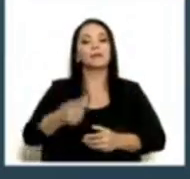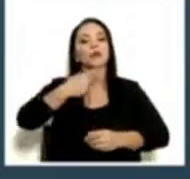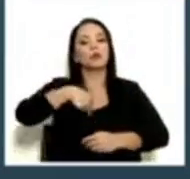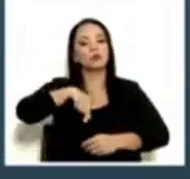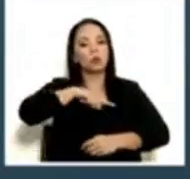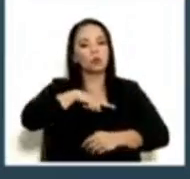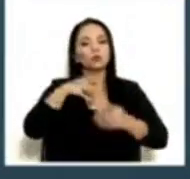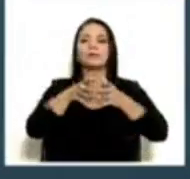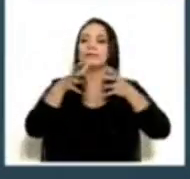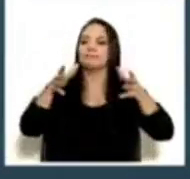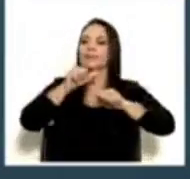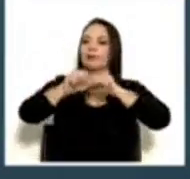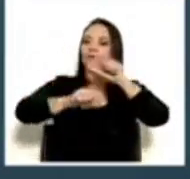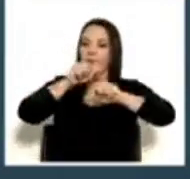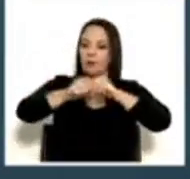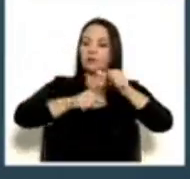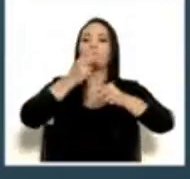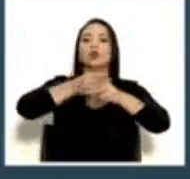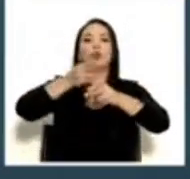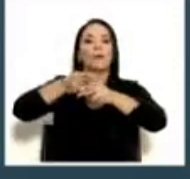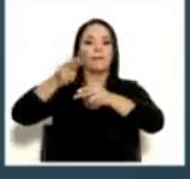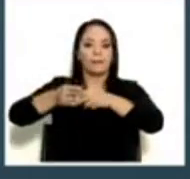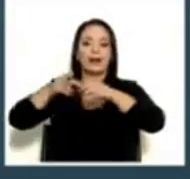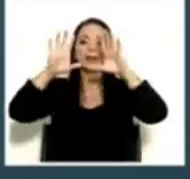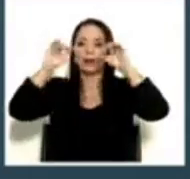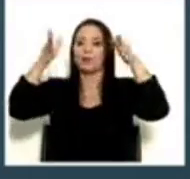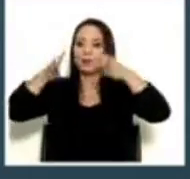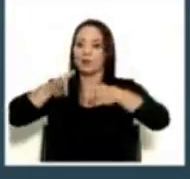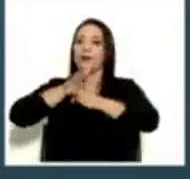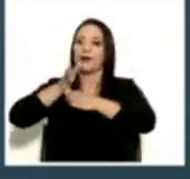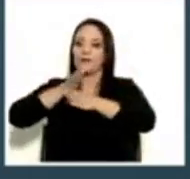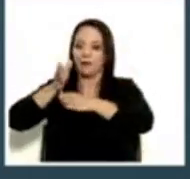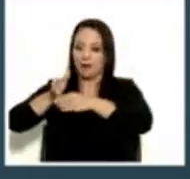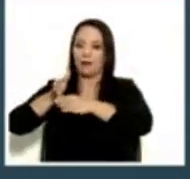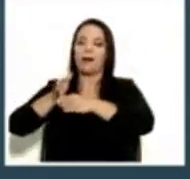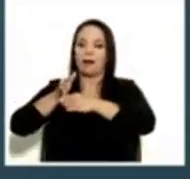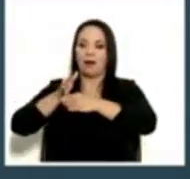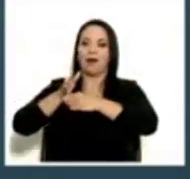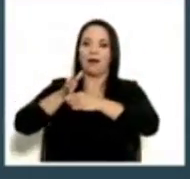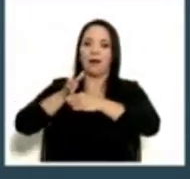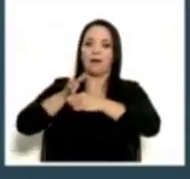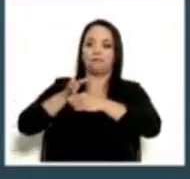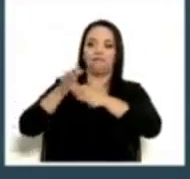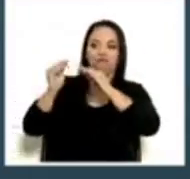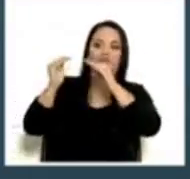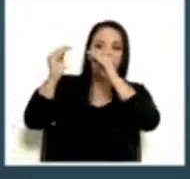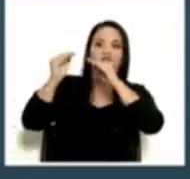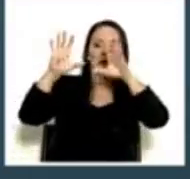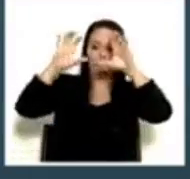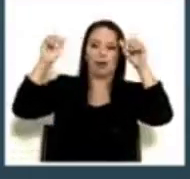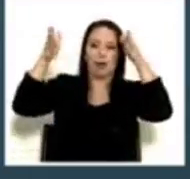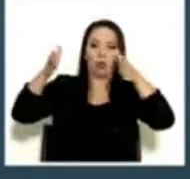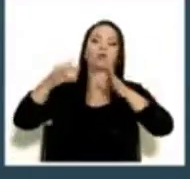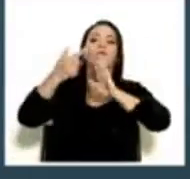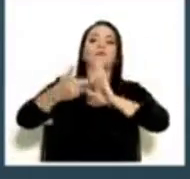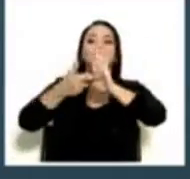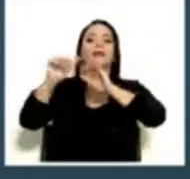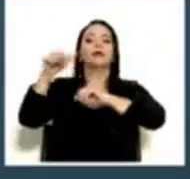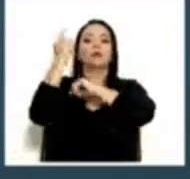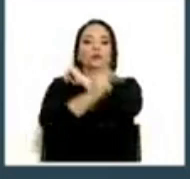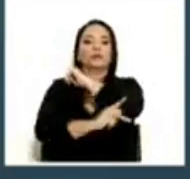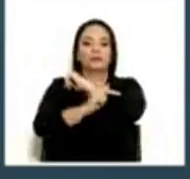el mayor esfuerzo por nombrar diplomáticos de carrera con rango de embajador para representarnos en el extranjero.